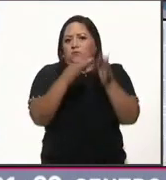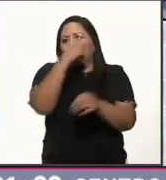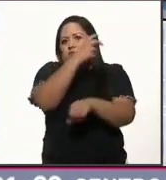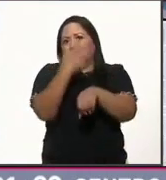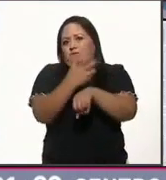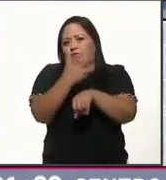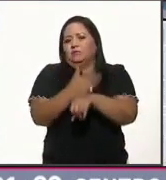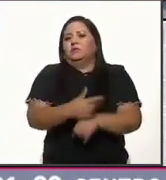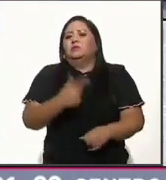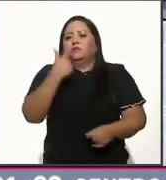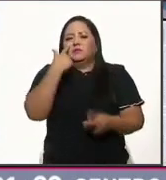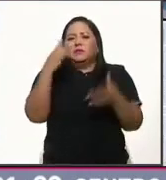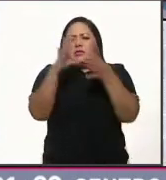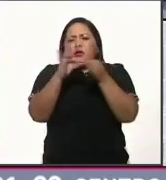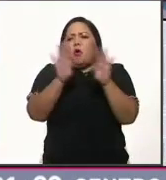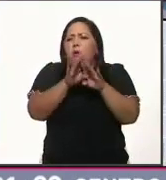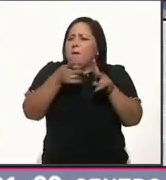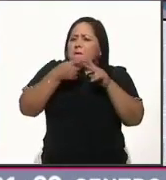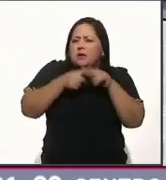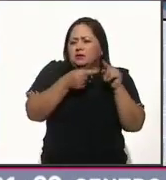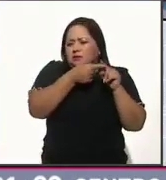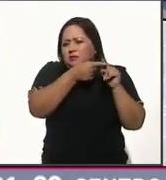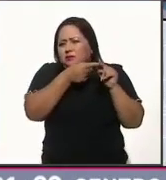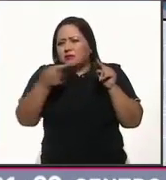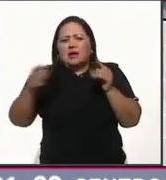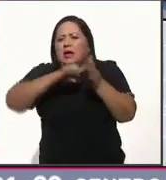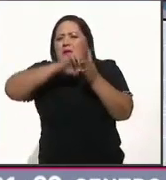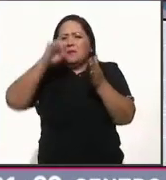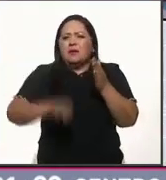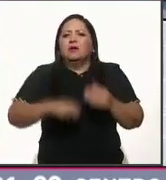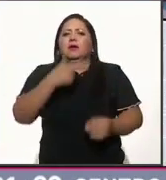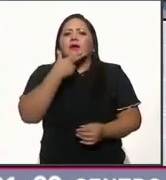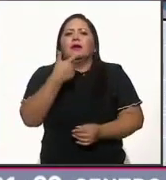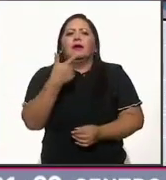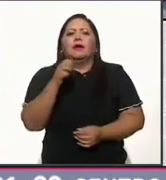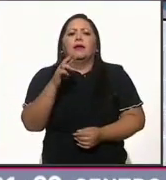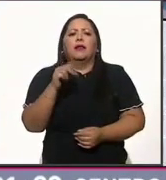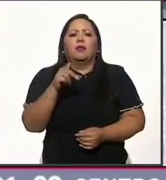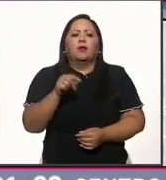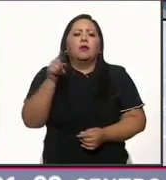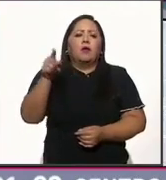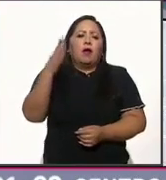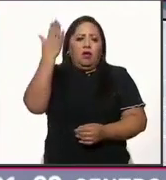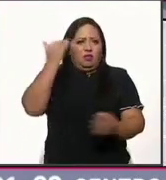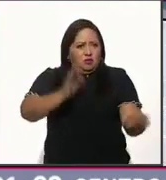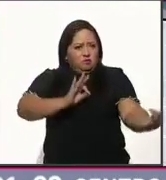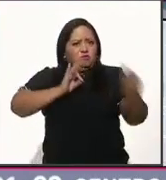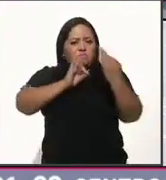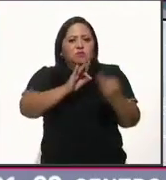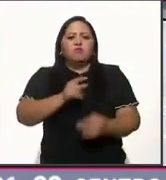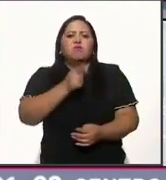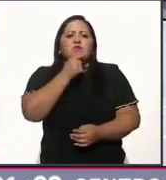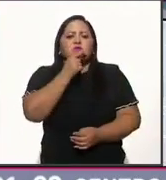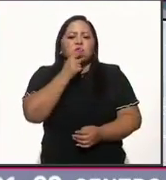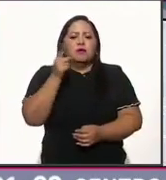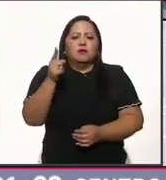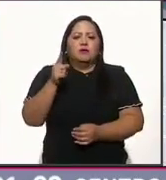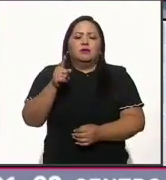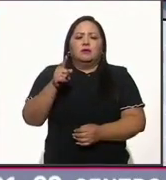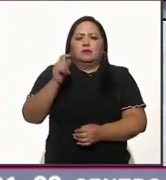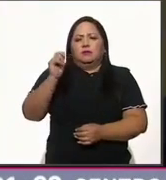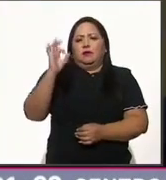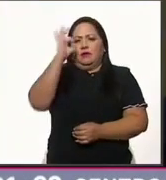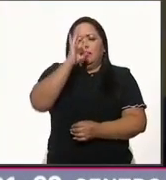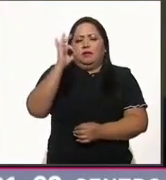Unidos. Le presento un recuento de las veces que, por ejemplo, Gerardo Fernández Noroña encaró al superpolicía calderonista.